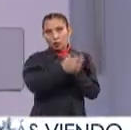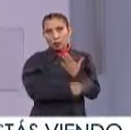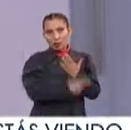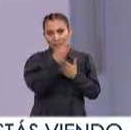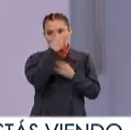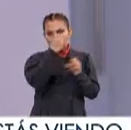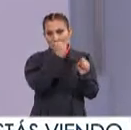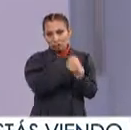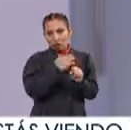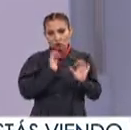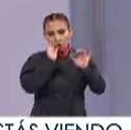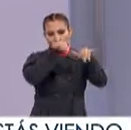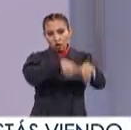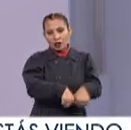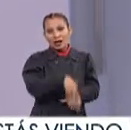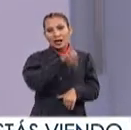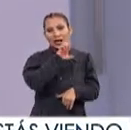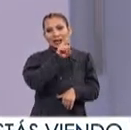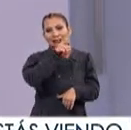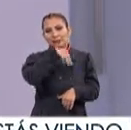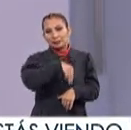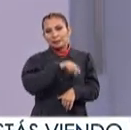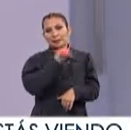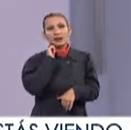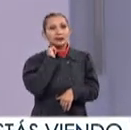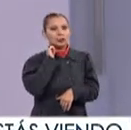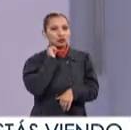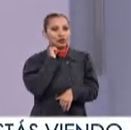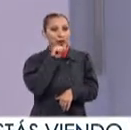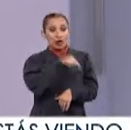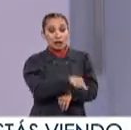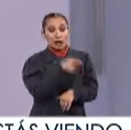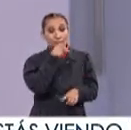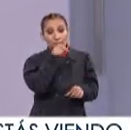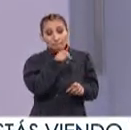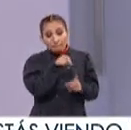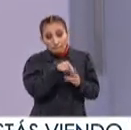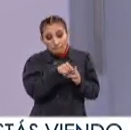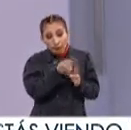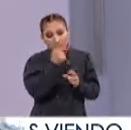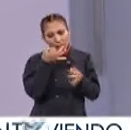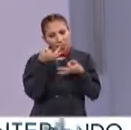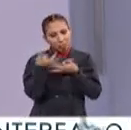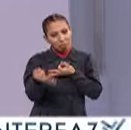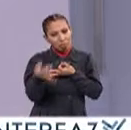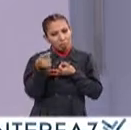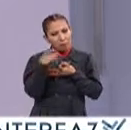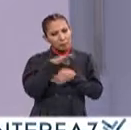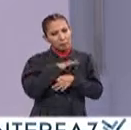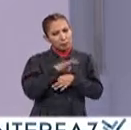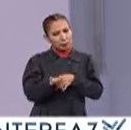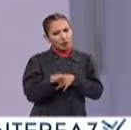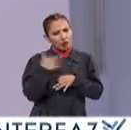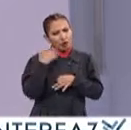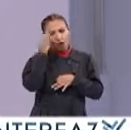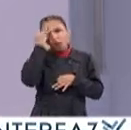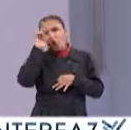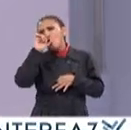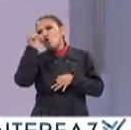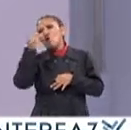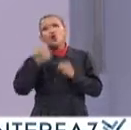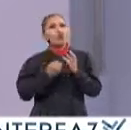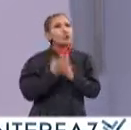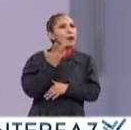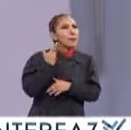Hace tres años Cuando ingreso A la CIMAS Capotzalco Y pues desde ese punto Pues me llamó mucho La atención Poder conocer cosas